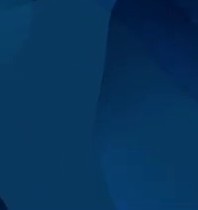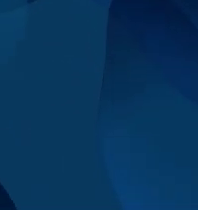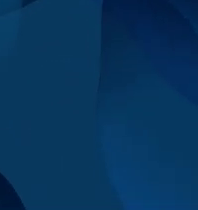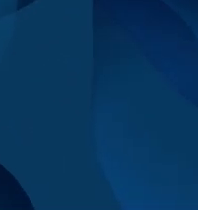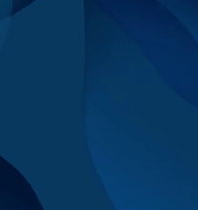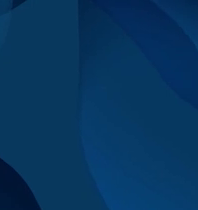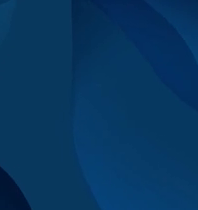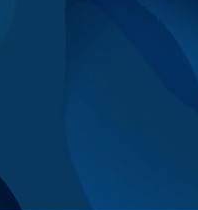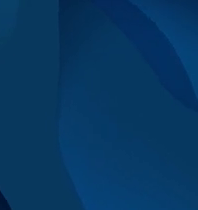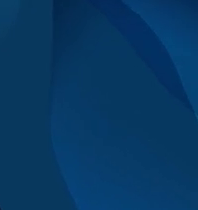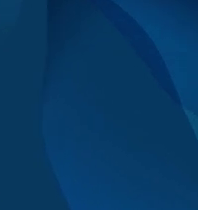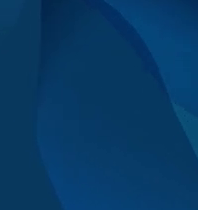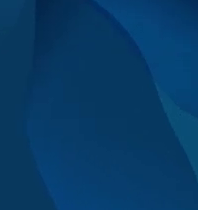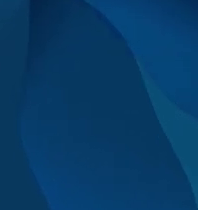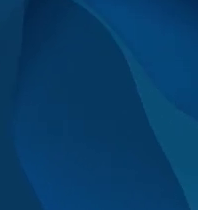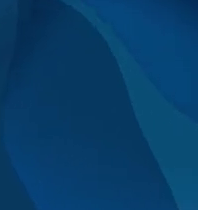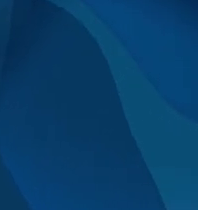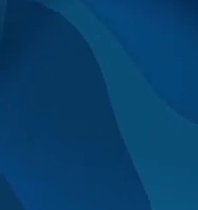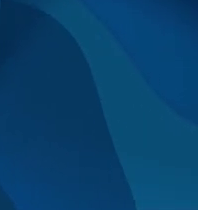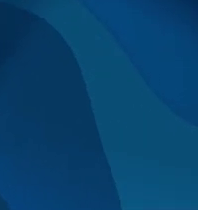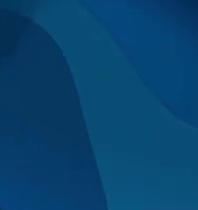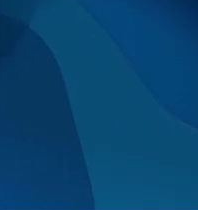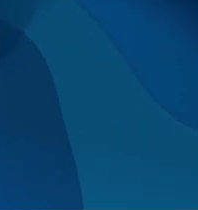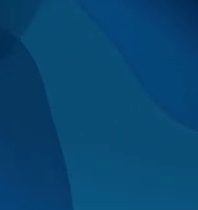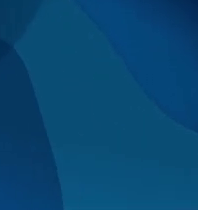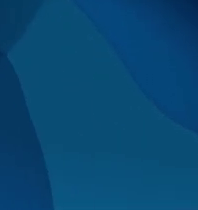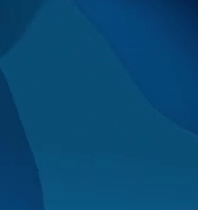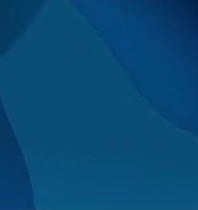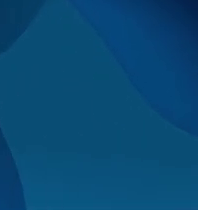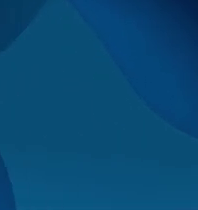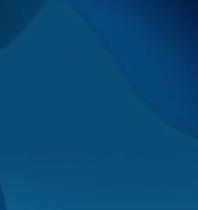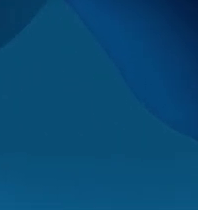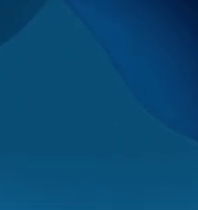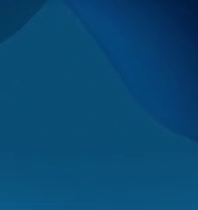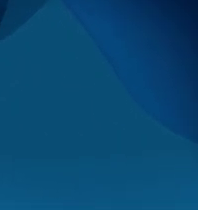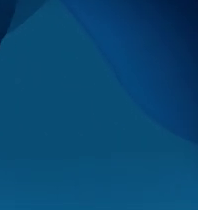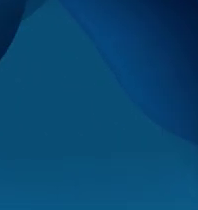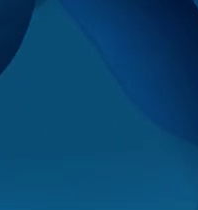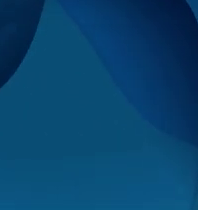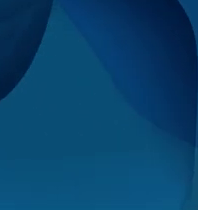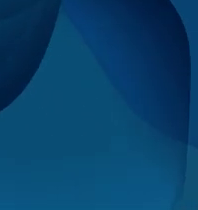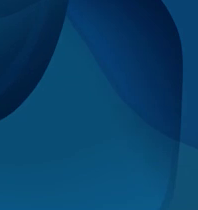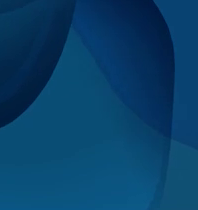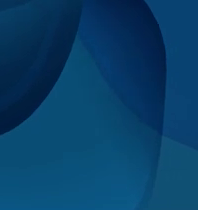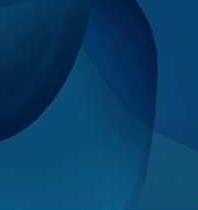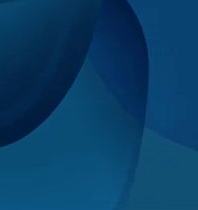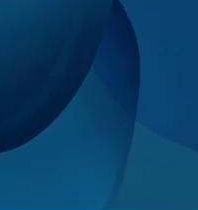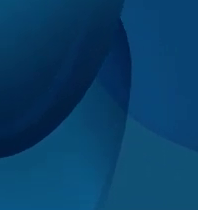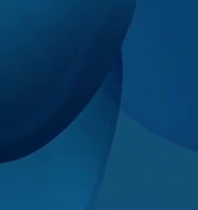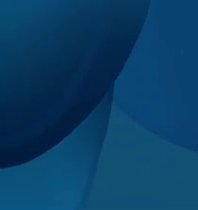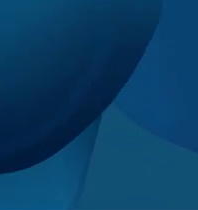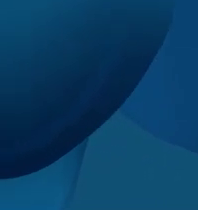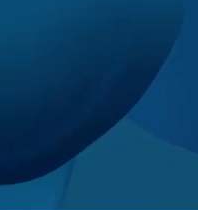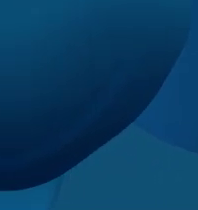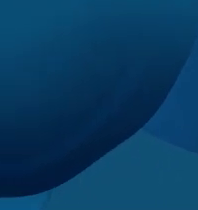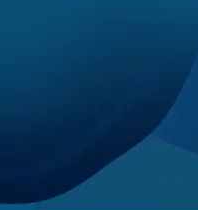yucateca. Del extranjero elogiado, es su fama, fama mundial.